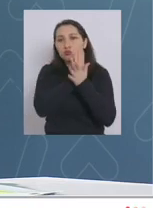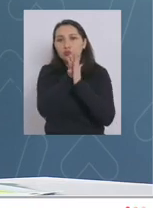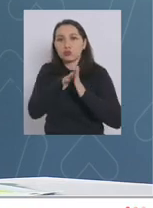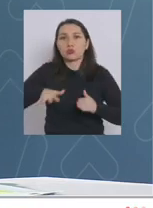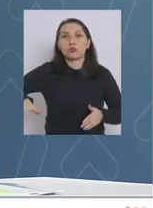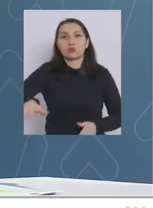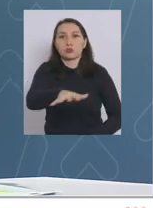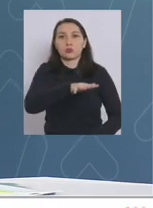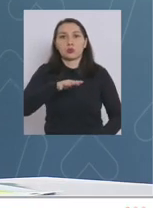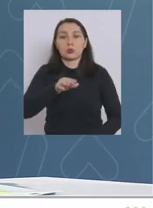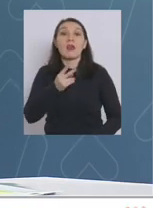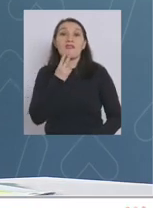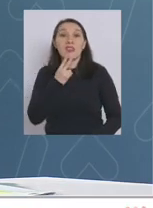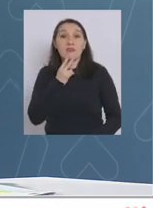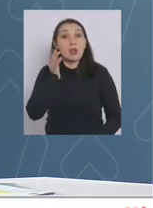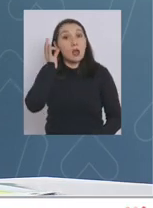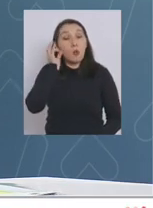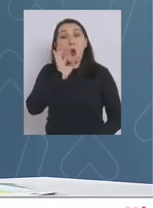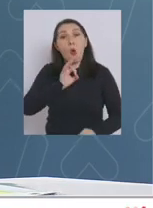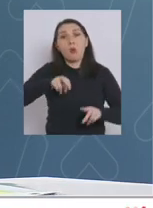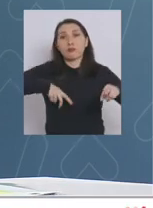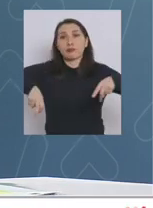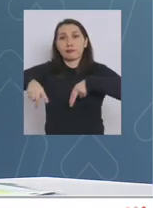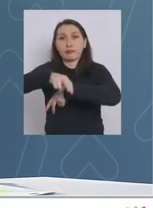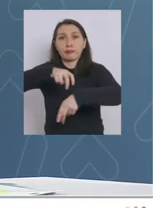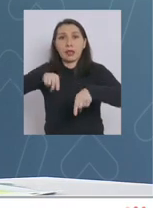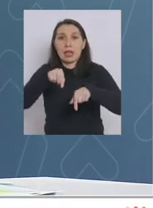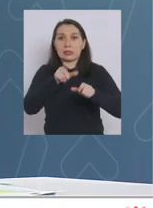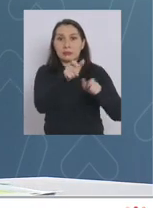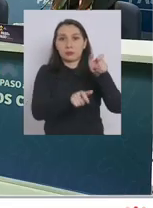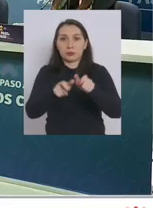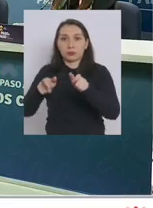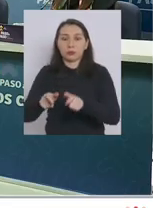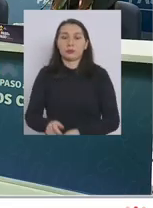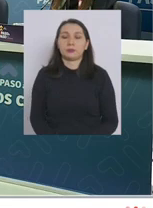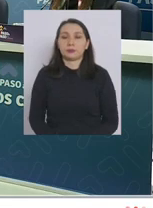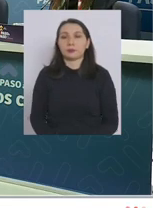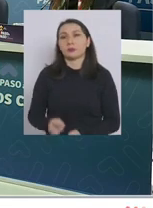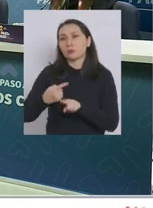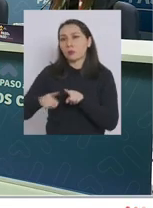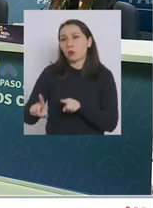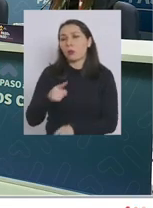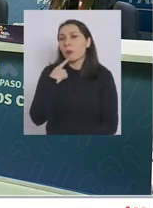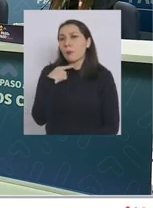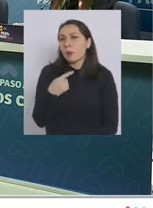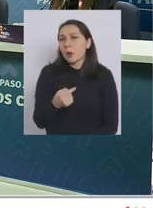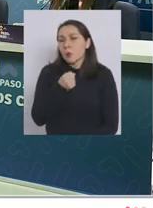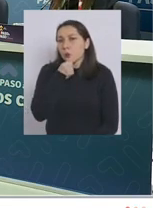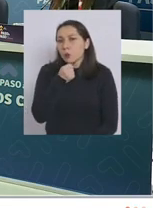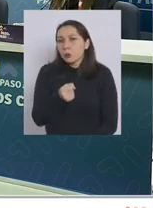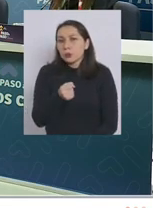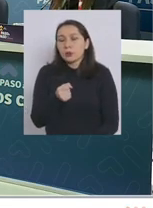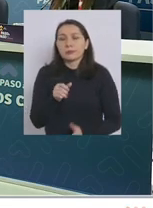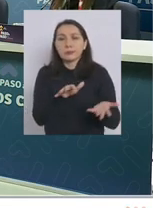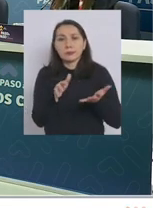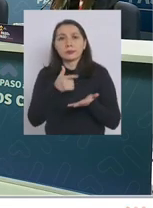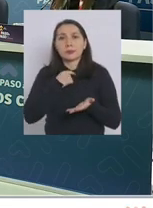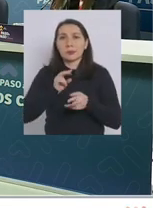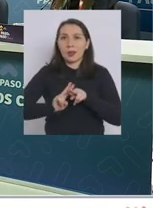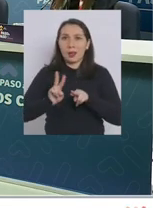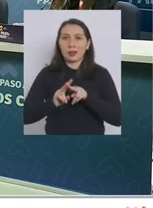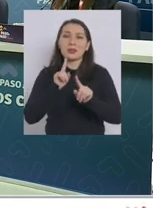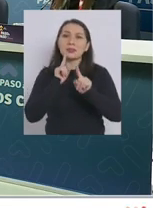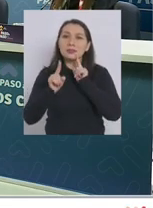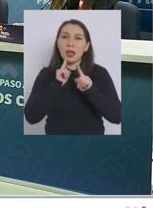el sector donde vive o donde se movilizaron estas personas. Si lo otro es si es que se pretenden hacer